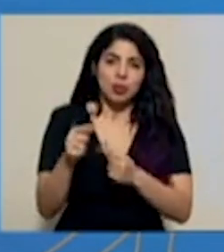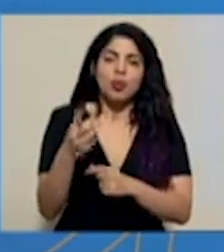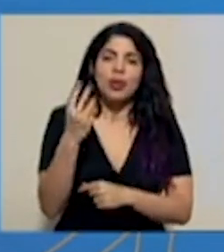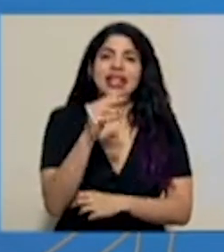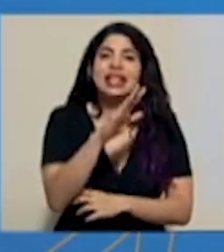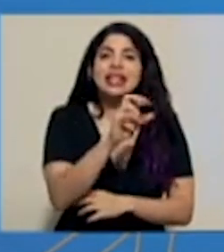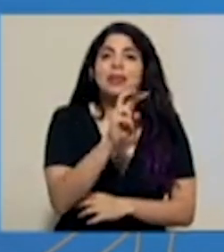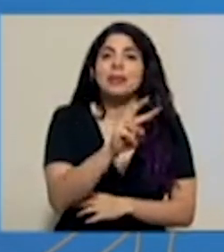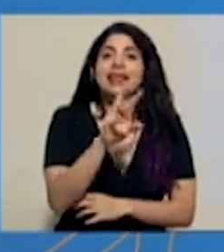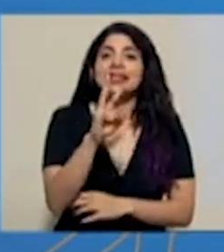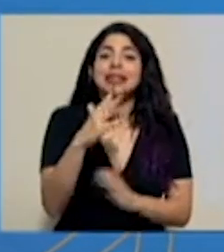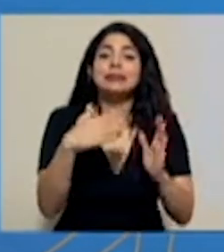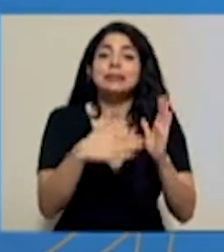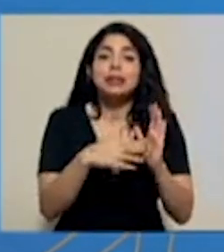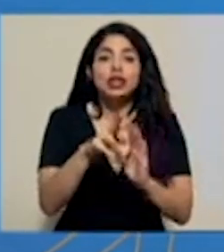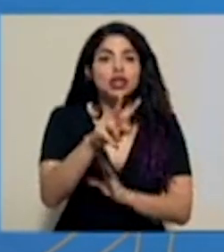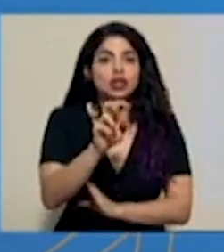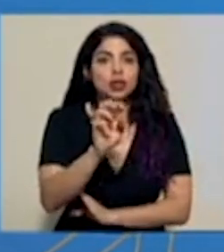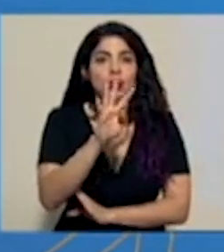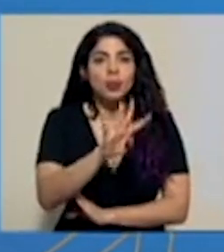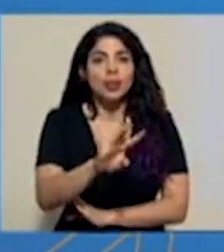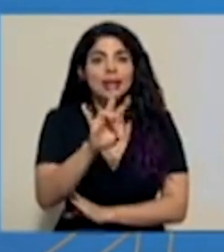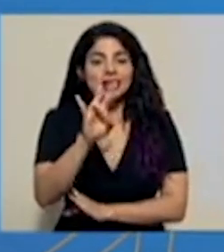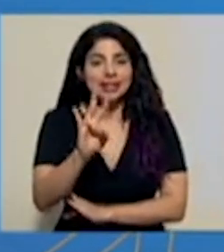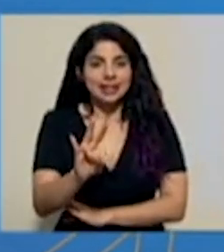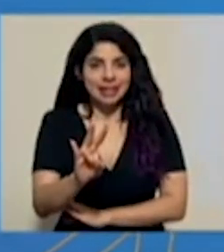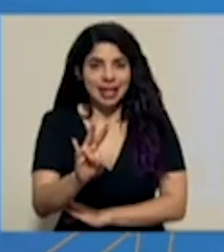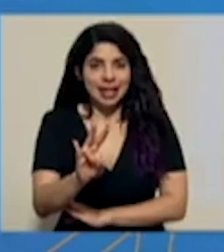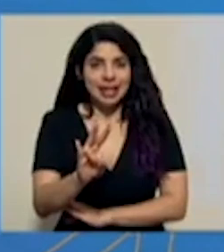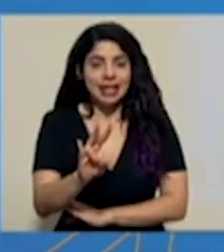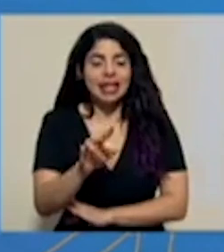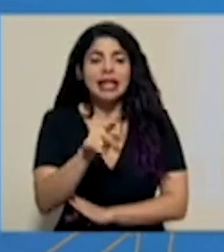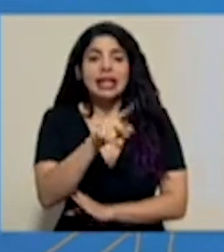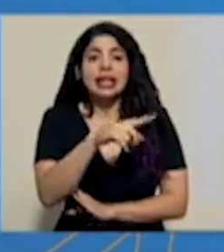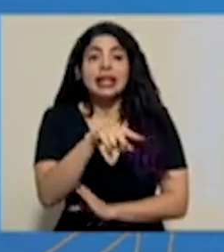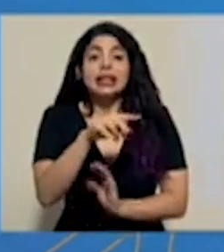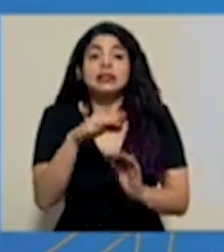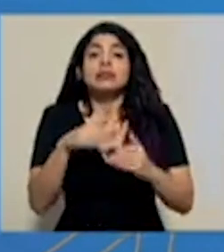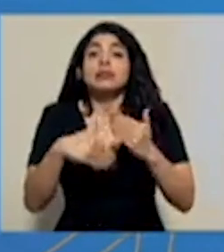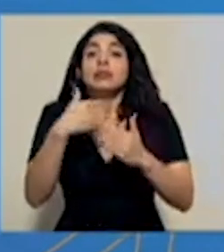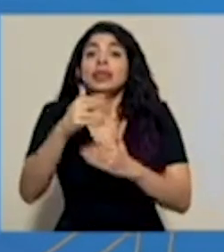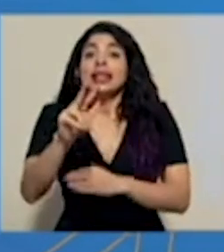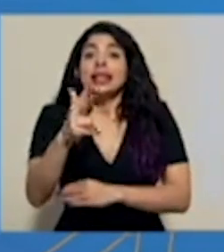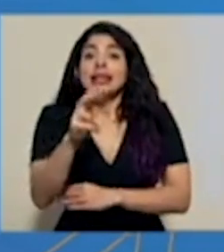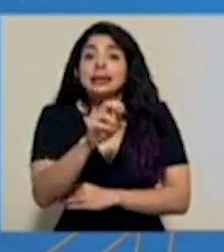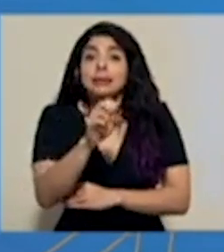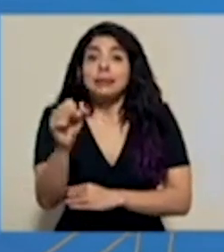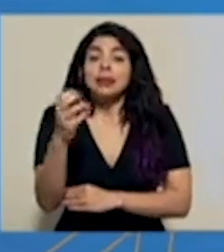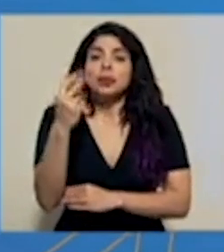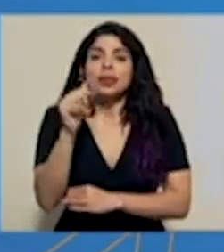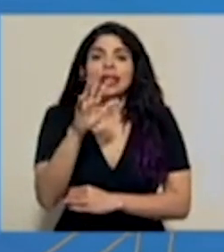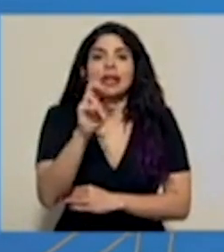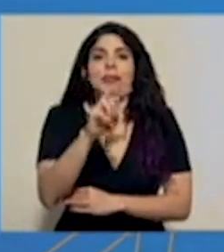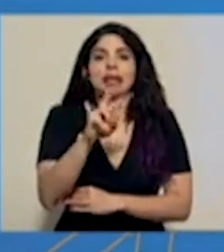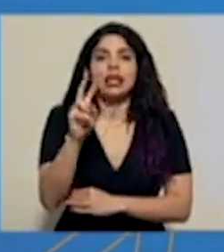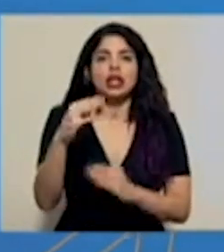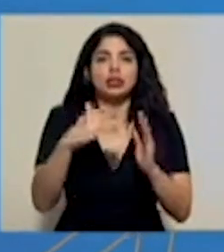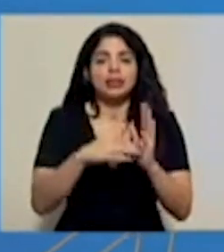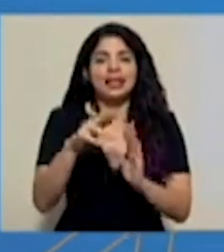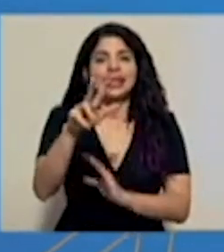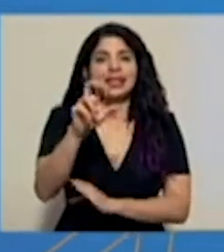526 mil 247 y correspondientes al tercer mes hay 522 mil